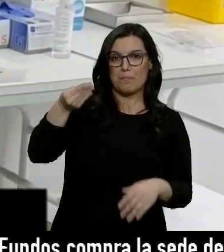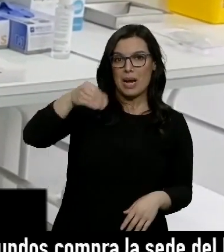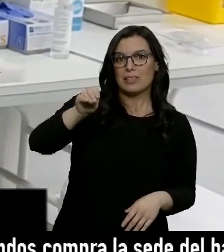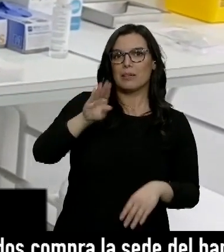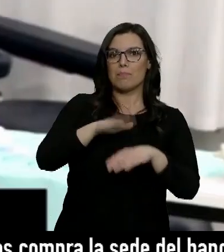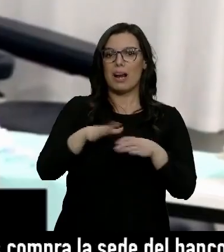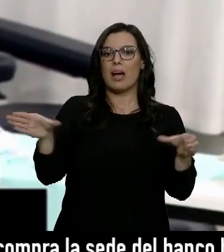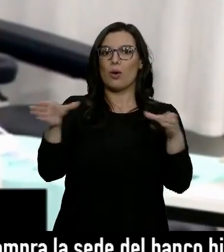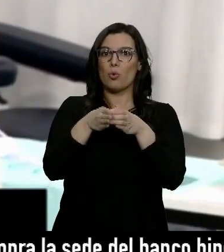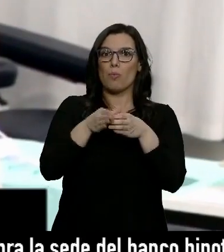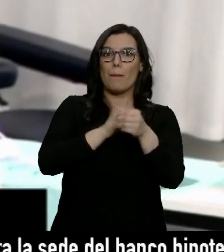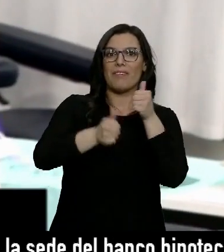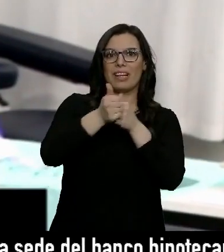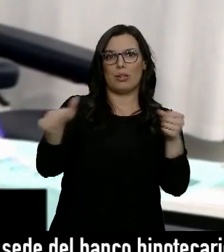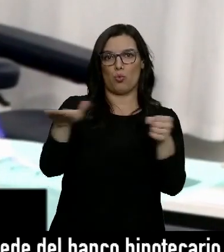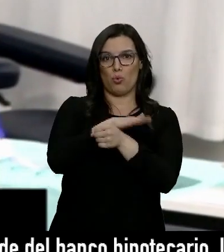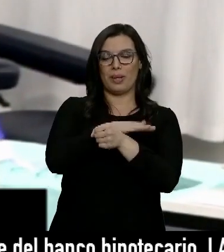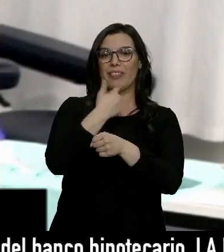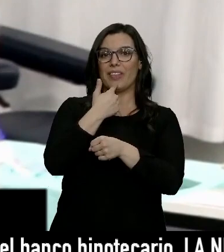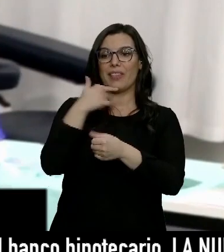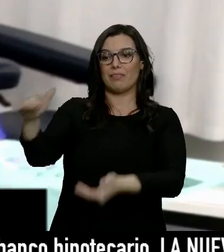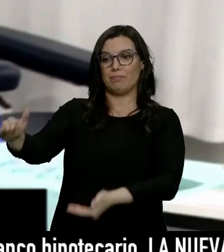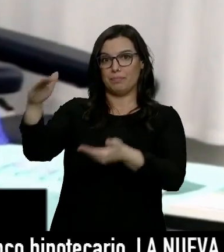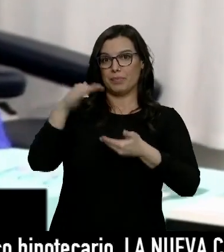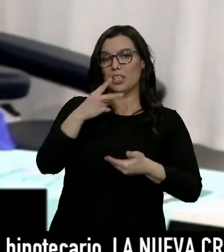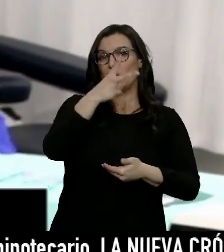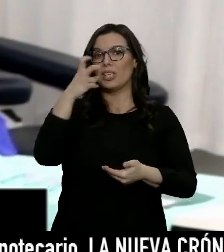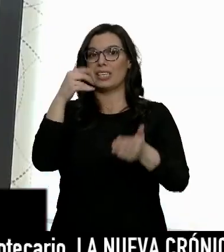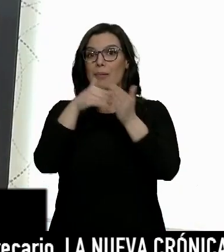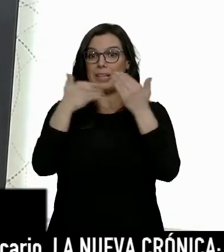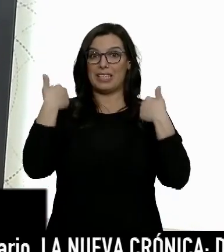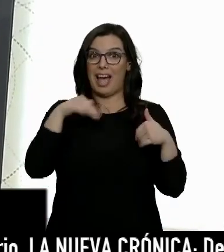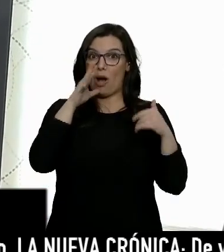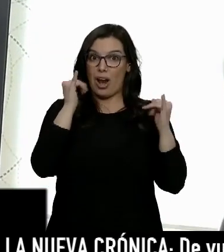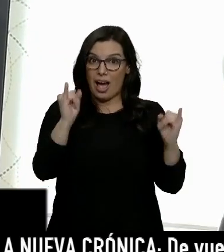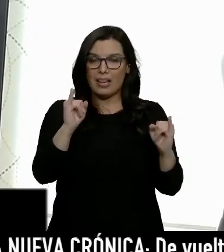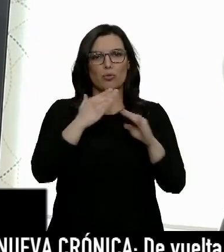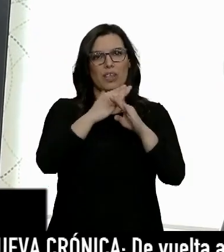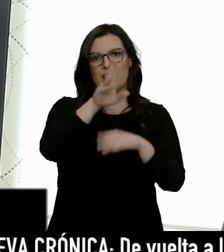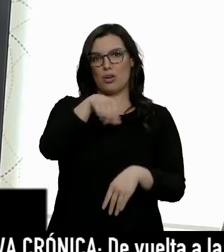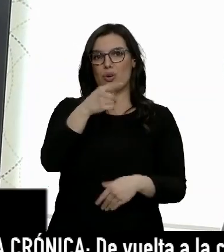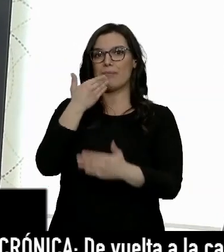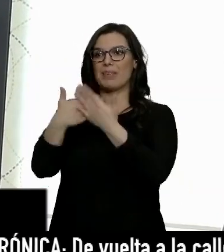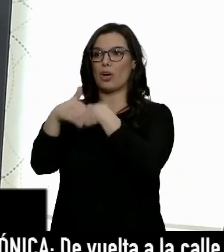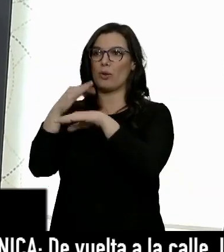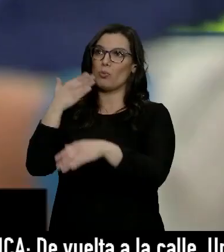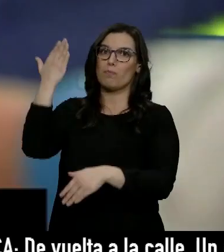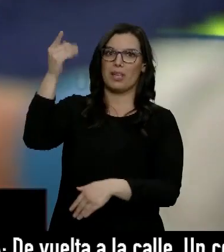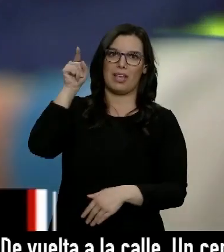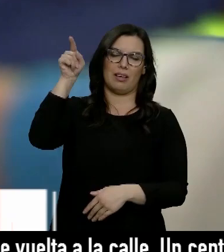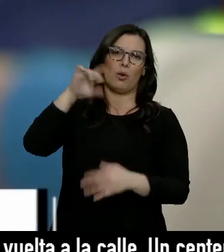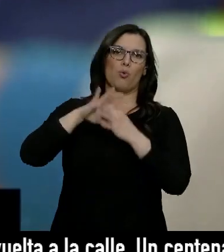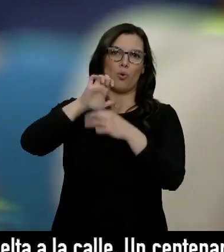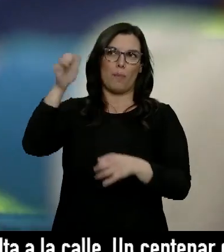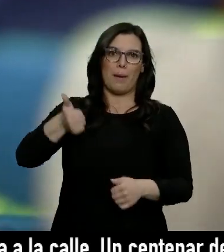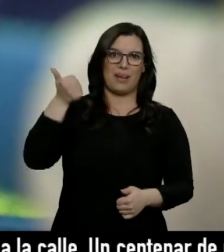los grupos preferentes. Señala que no es suficiente con las 200.000 que tenemos y reclama al gobierno que pida más a la Unión